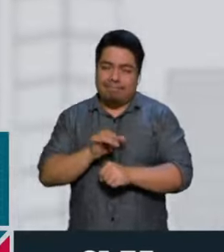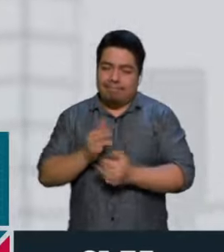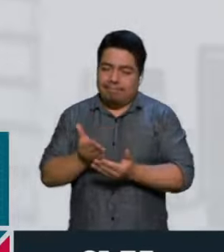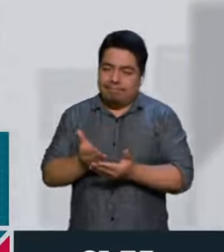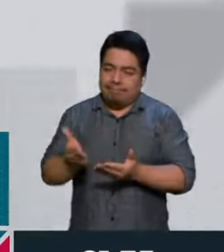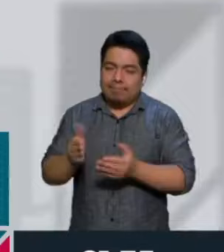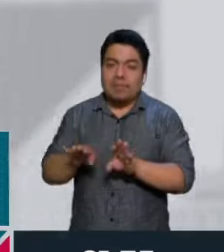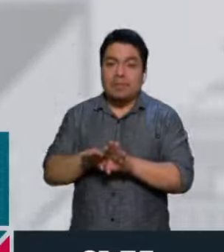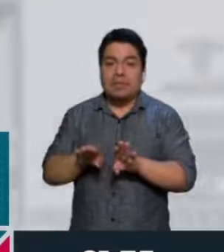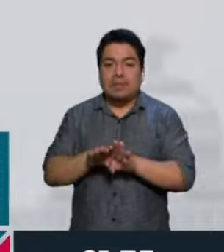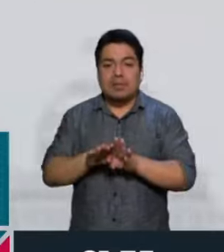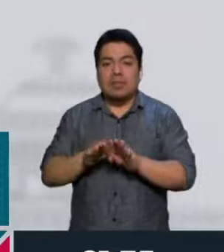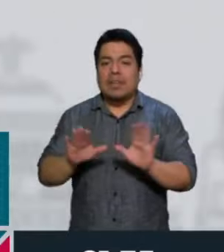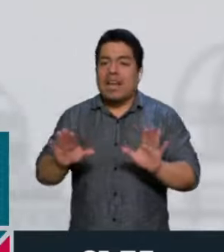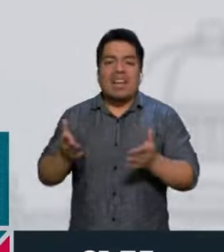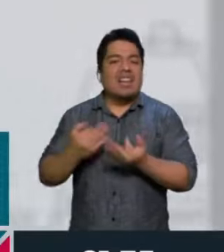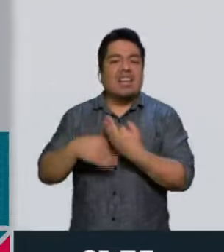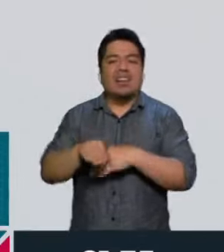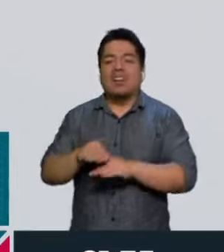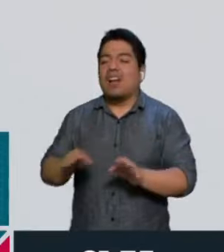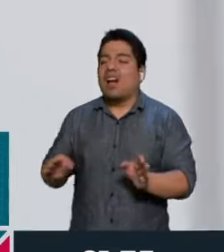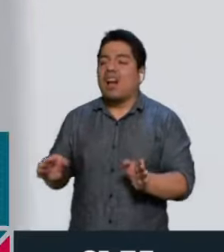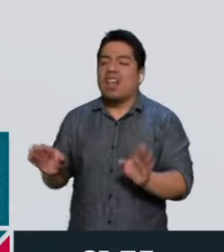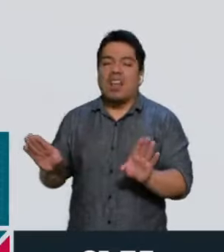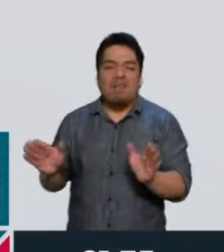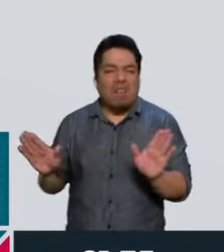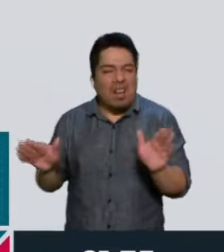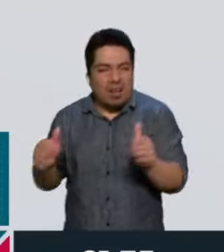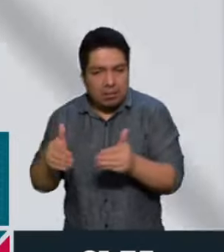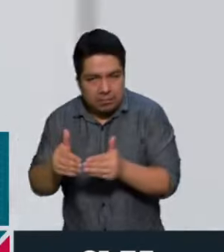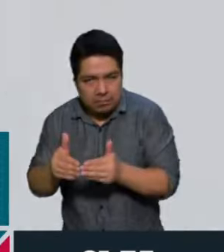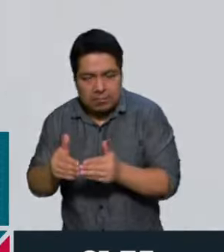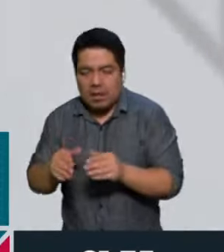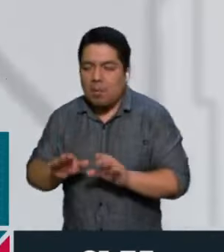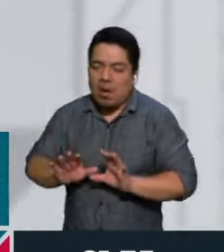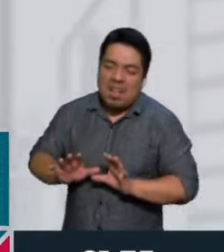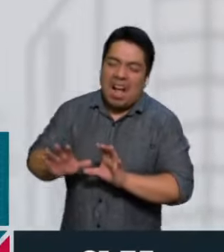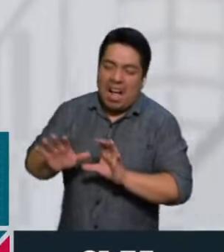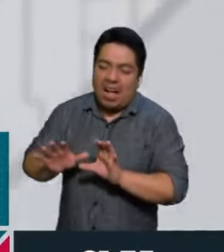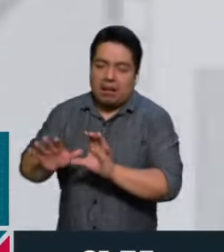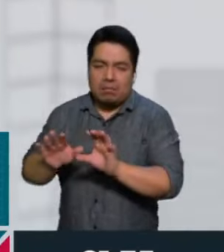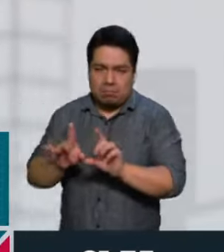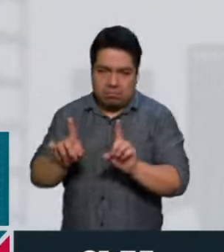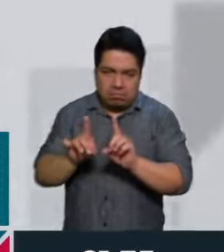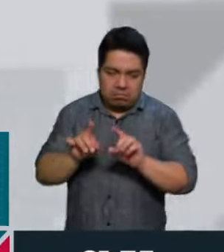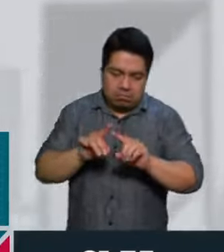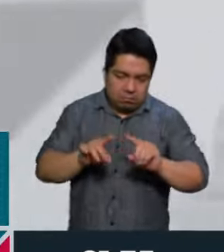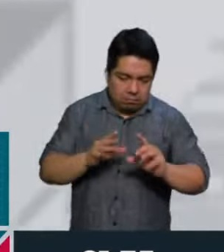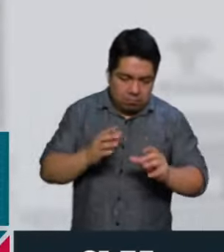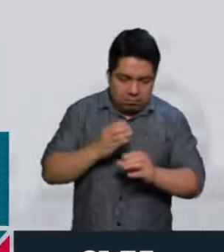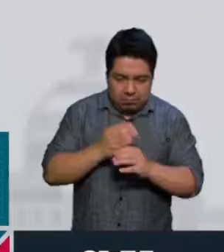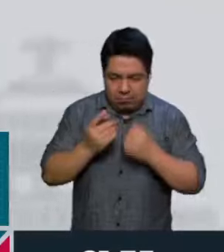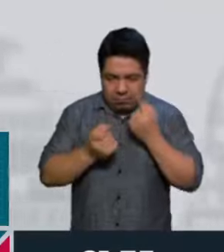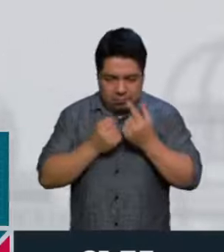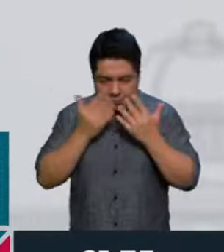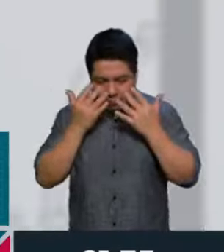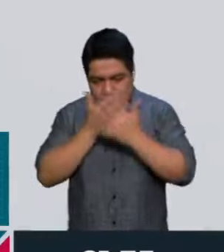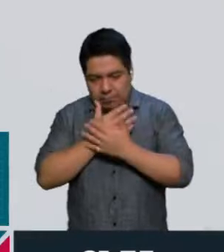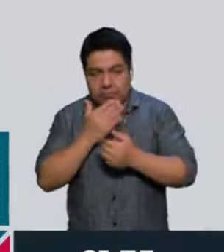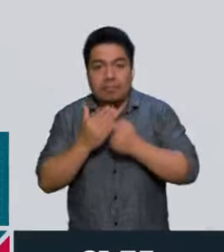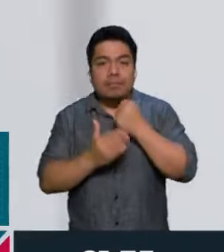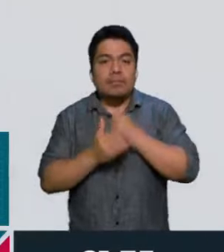que tiene que ver con cerrar filas, que no es lo mismo que echar notón, que ahí también hay una interpretación equivocada porque